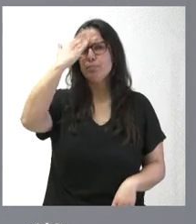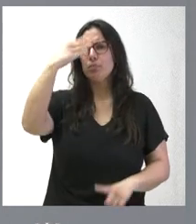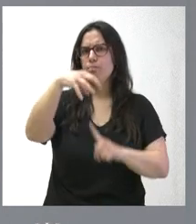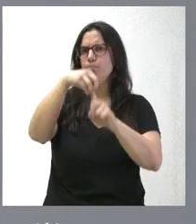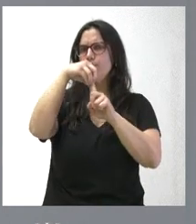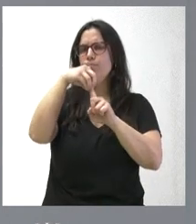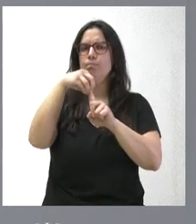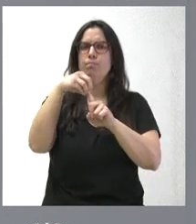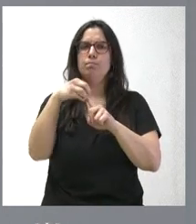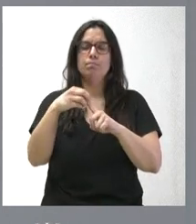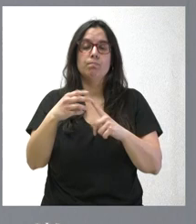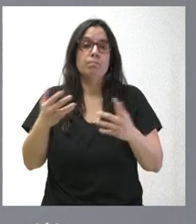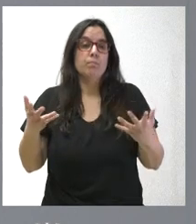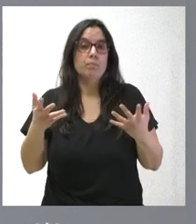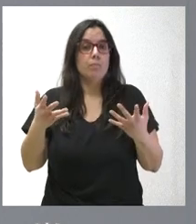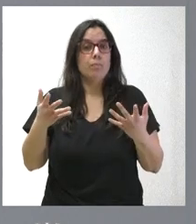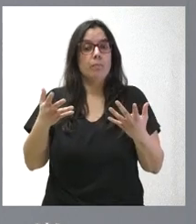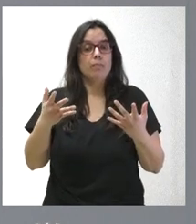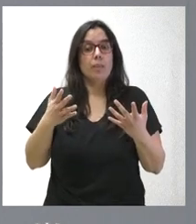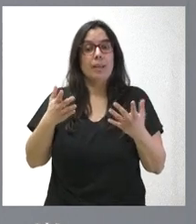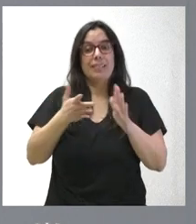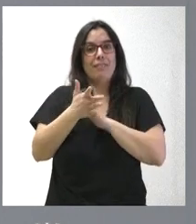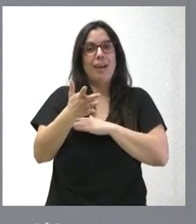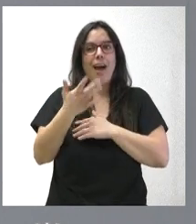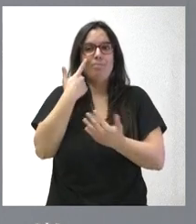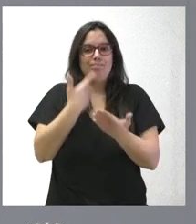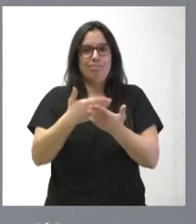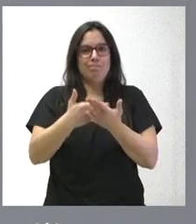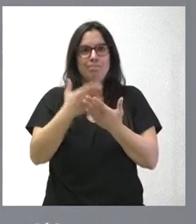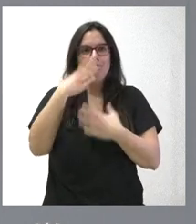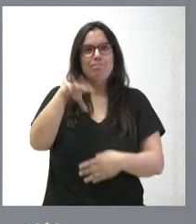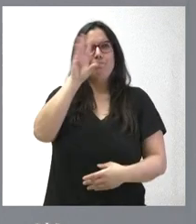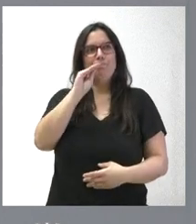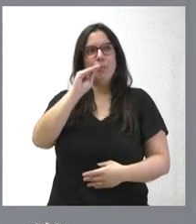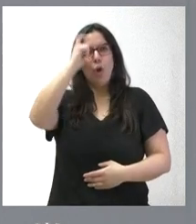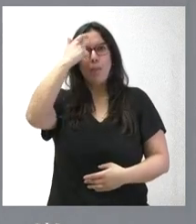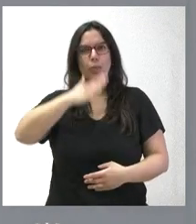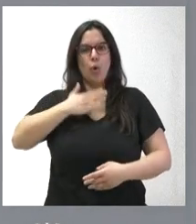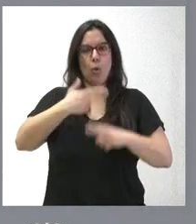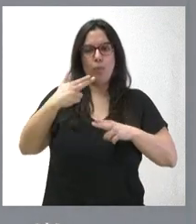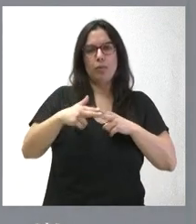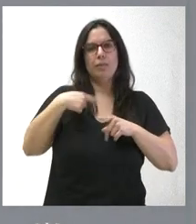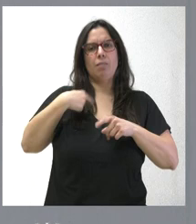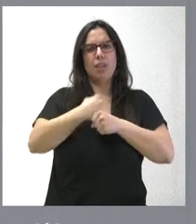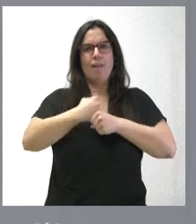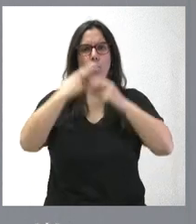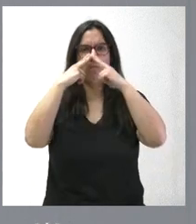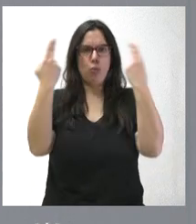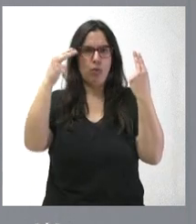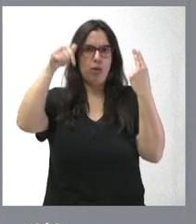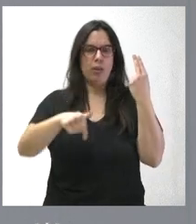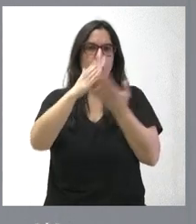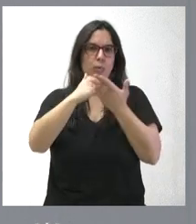interpretan nuestra manera de entender la política, nuestra manera de entender la actividad pública en esta comunidad autónoma.